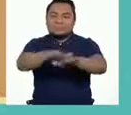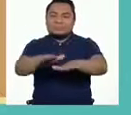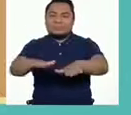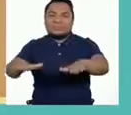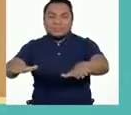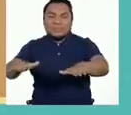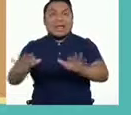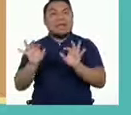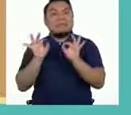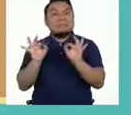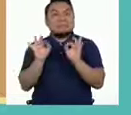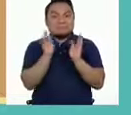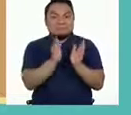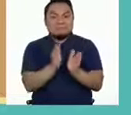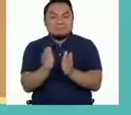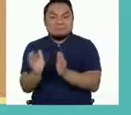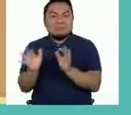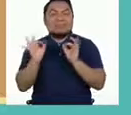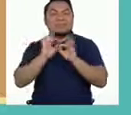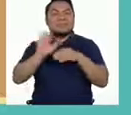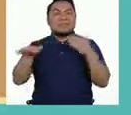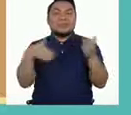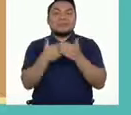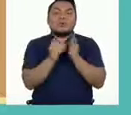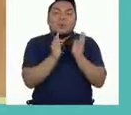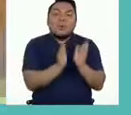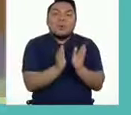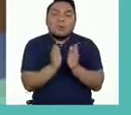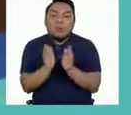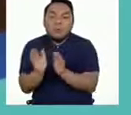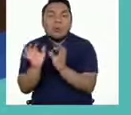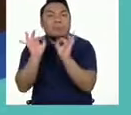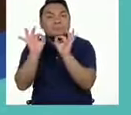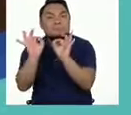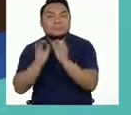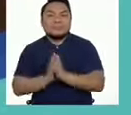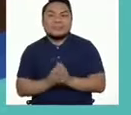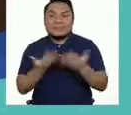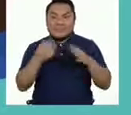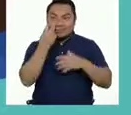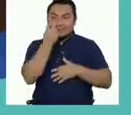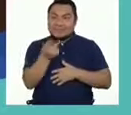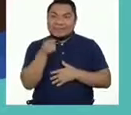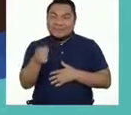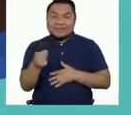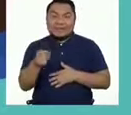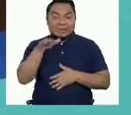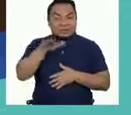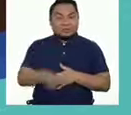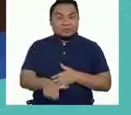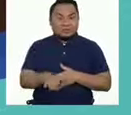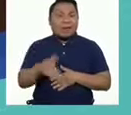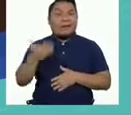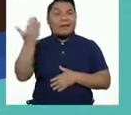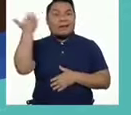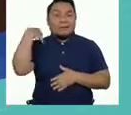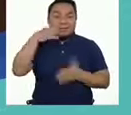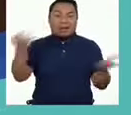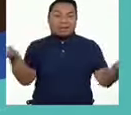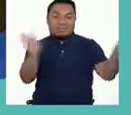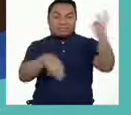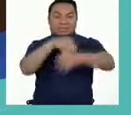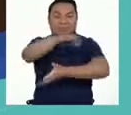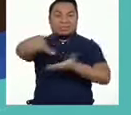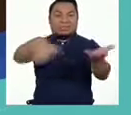Muy bien. Ahora sí tenemos todo ordenado. Como hemos visto, David al inicio tenía toda la ropa